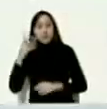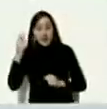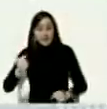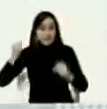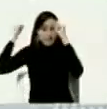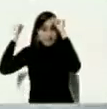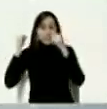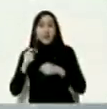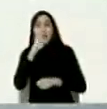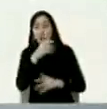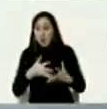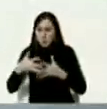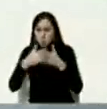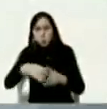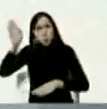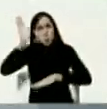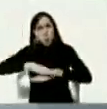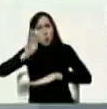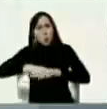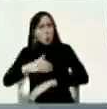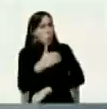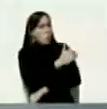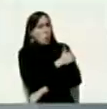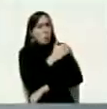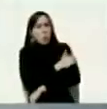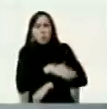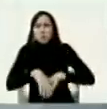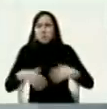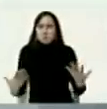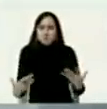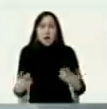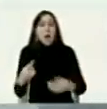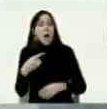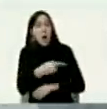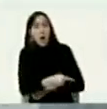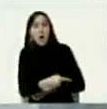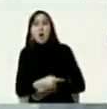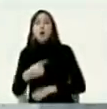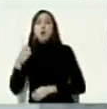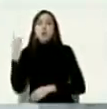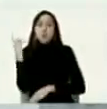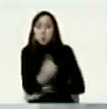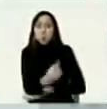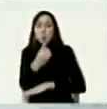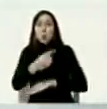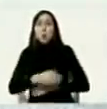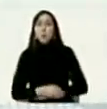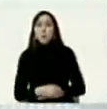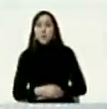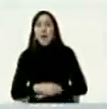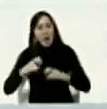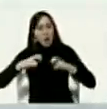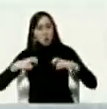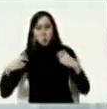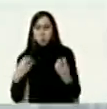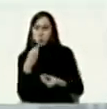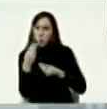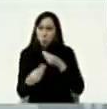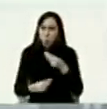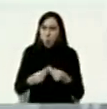llamó a toda la oposición y les reprobó que se hayan sentado a hablar